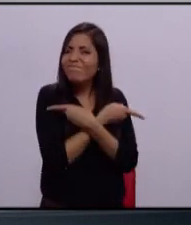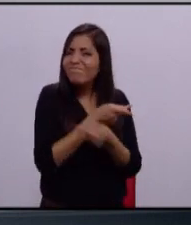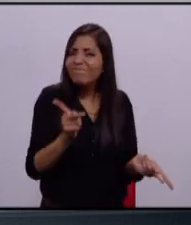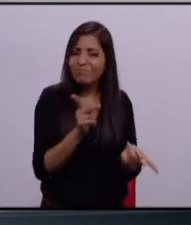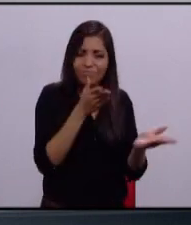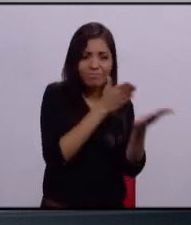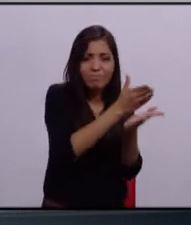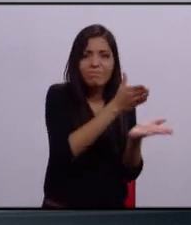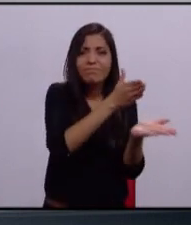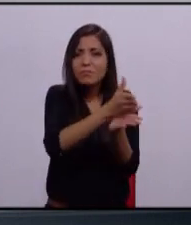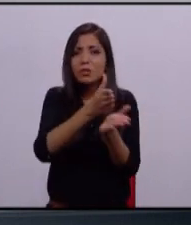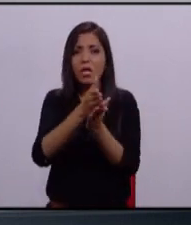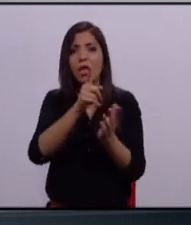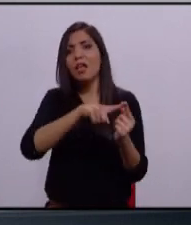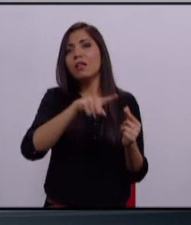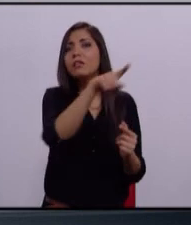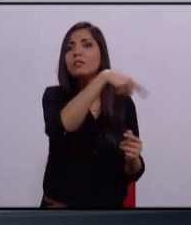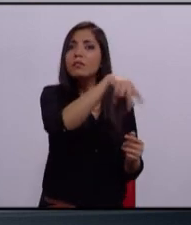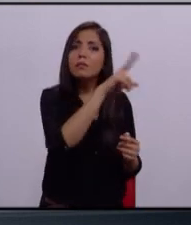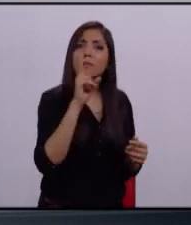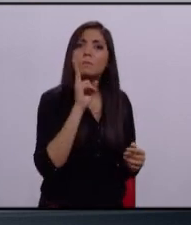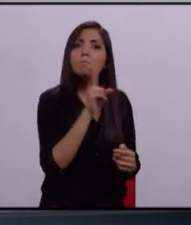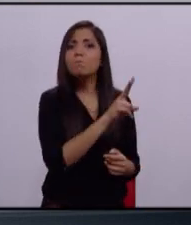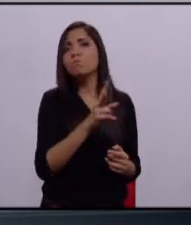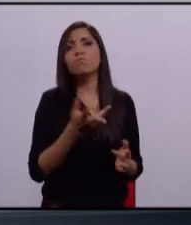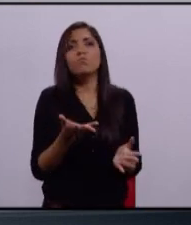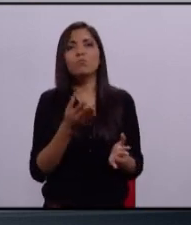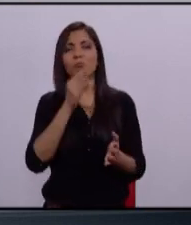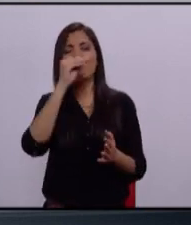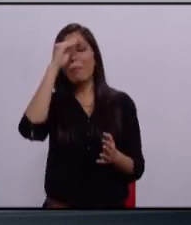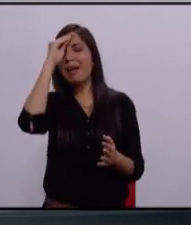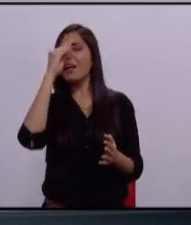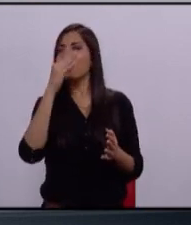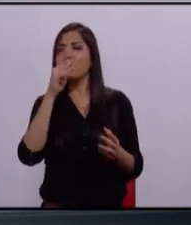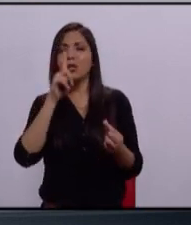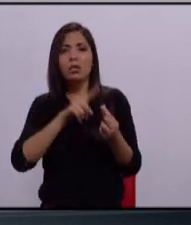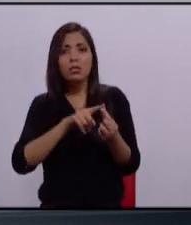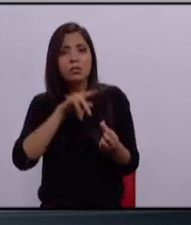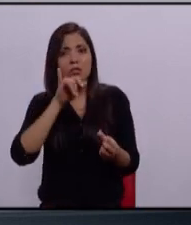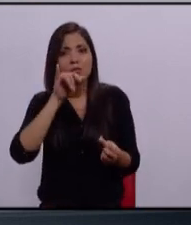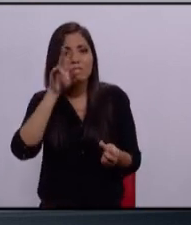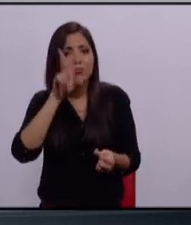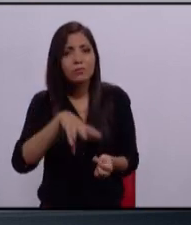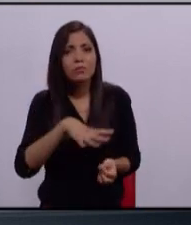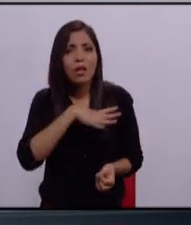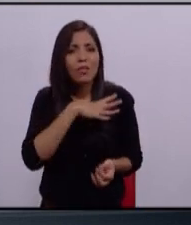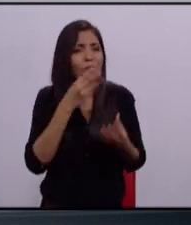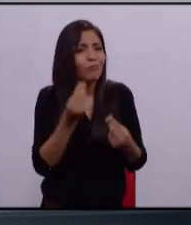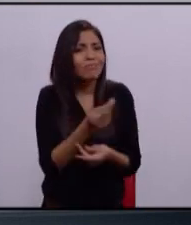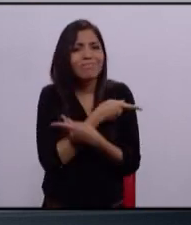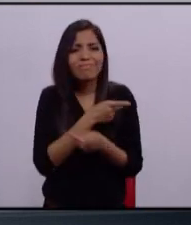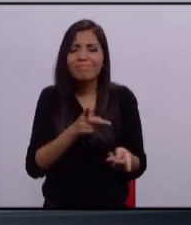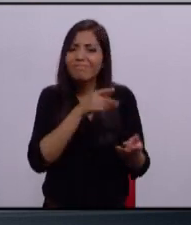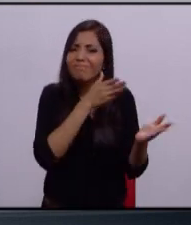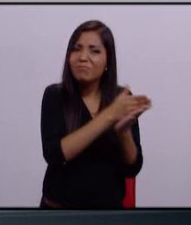que honestamente no creí que existieran, alejadas de todo y, y sobre todo,